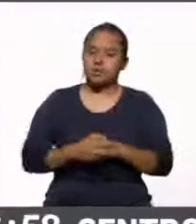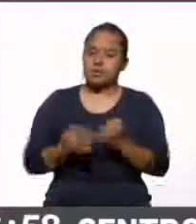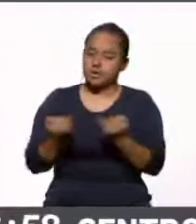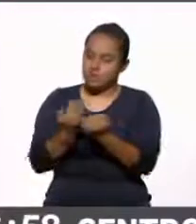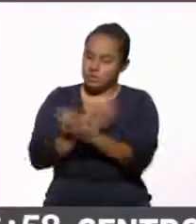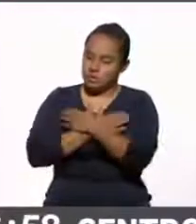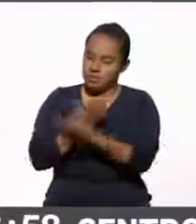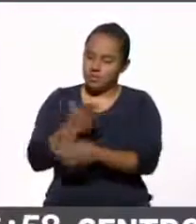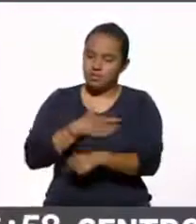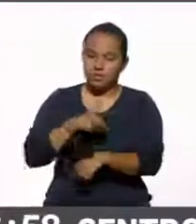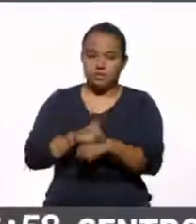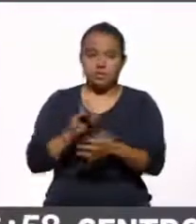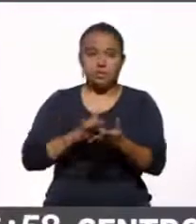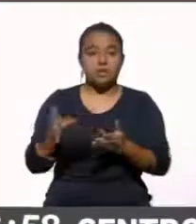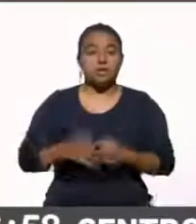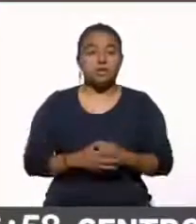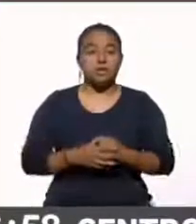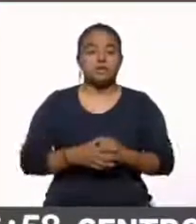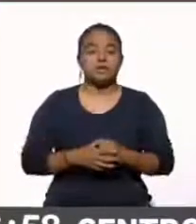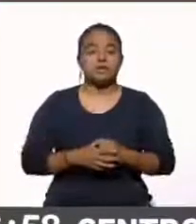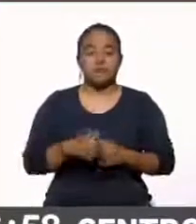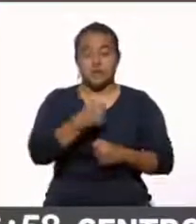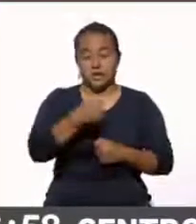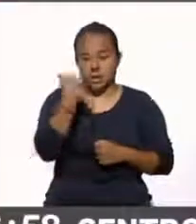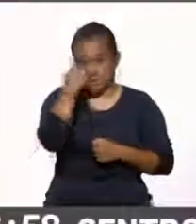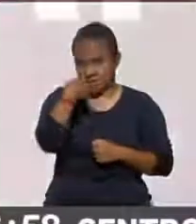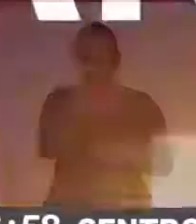Un abrazo. Muy buen día, Lupita. Muchas gracias. Igualmente. Cuídate cada hora.